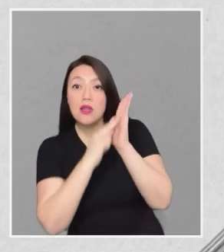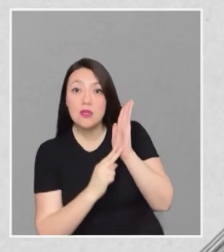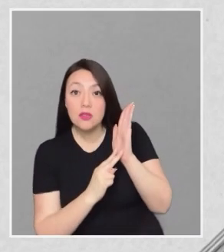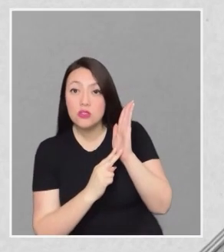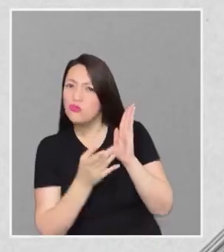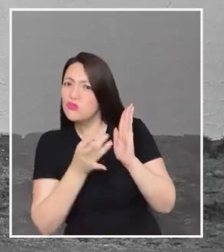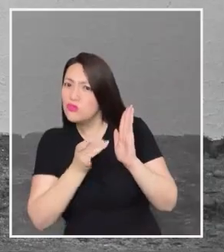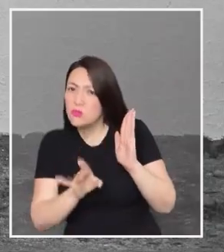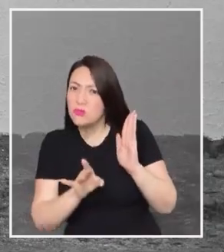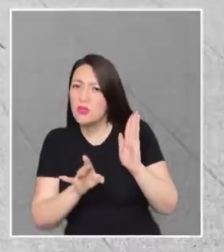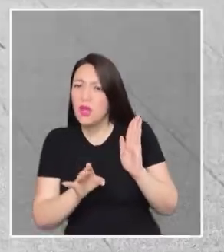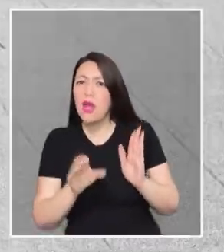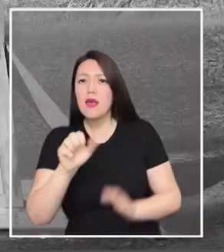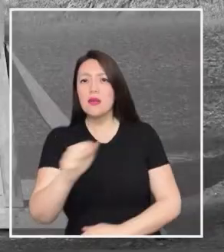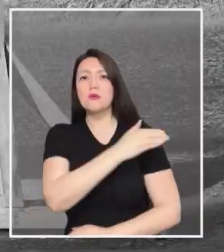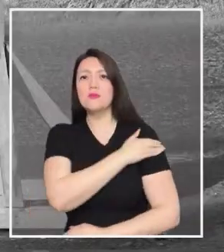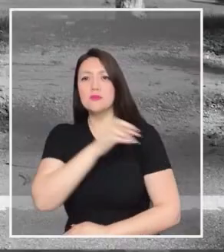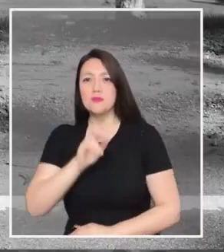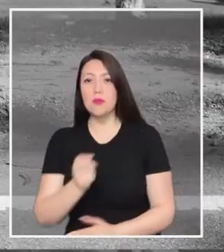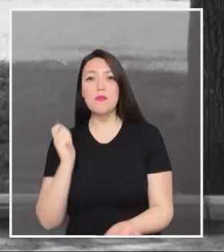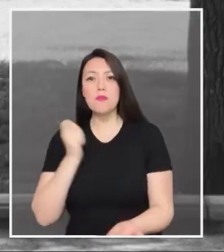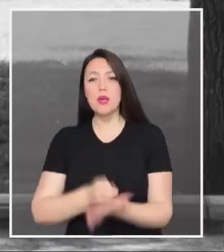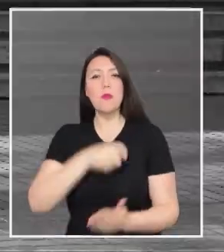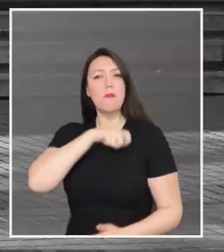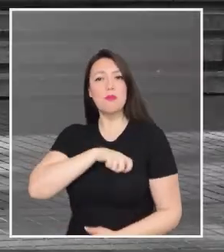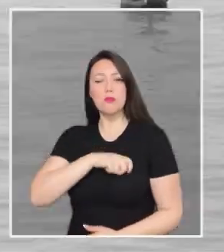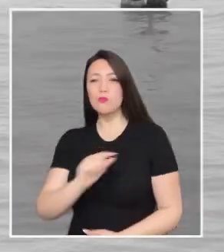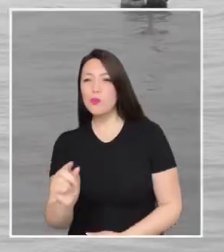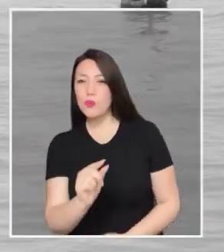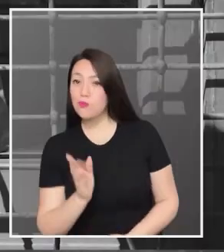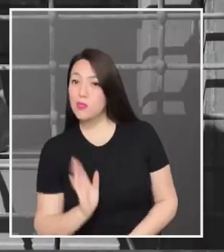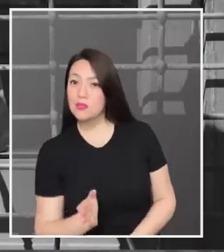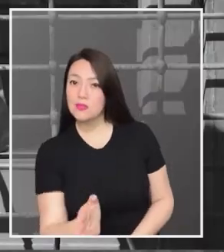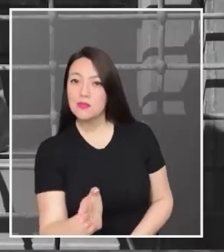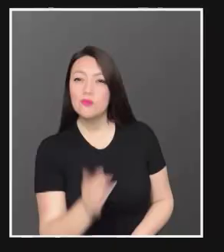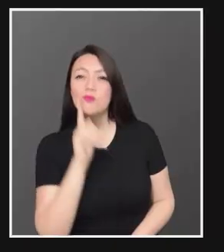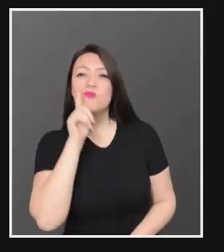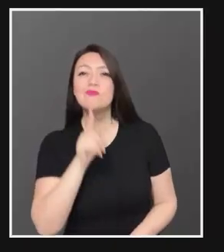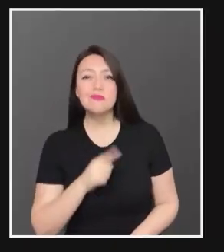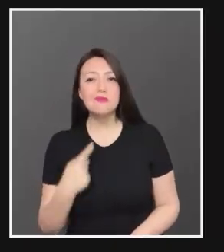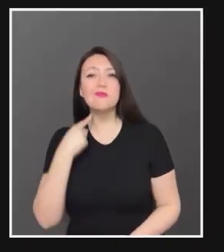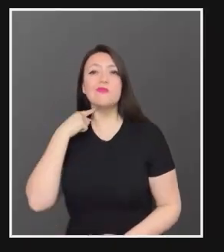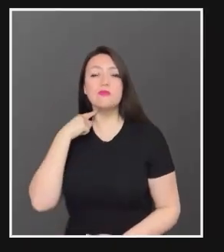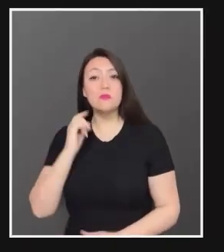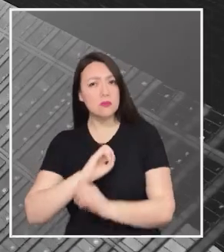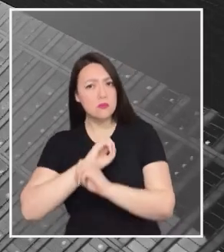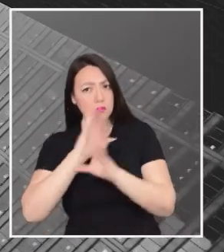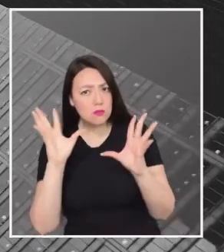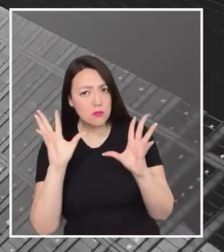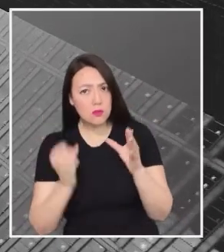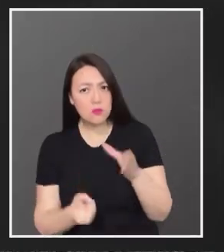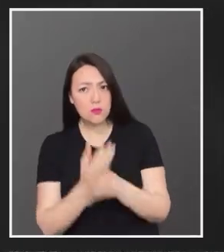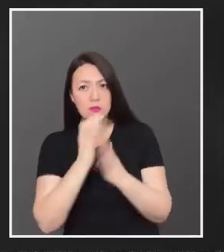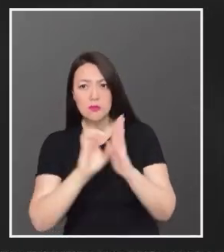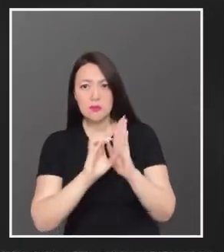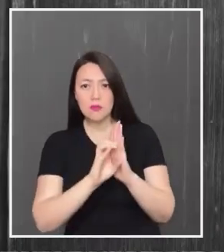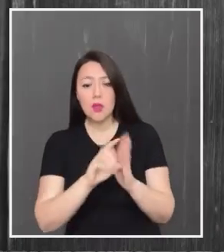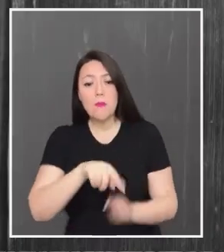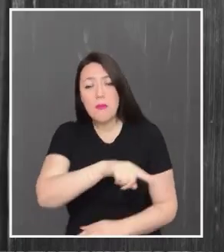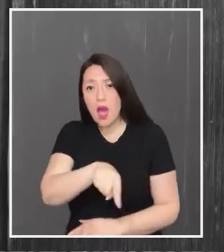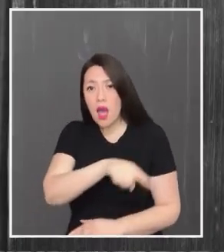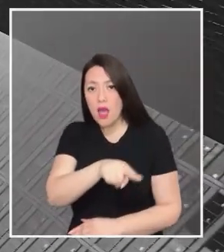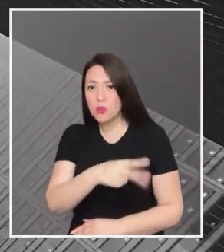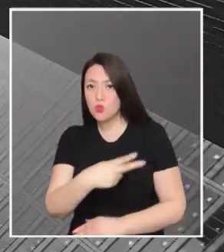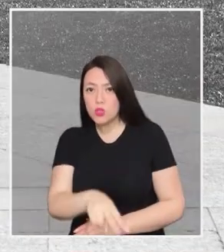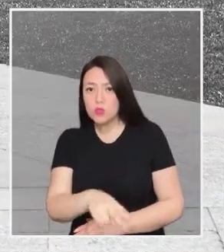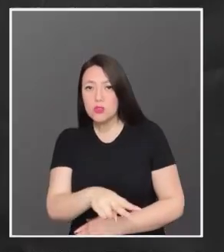Solo leyéndola te das cuenta que las AFP van a seguir pagando pensiones miserables. ¿A quién quieren joder? Y te quedó clarito que el nuevo texto